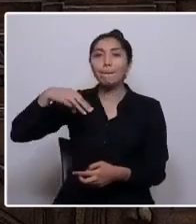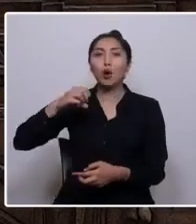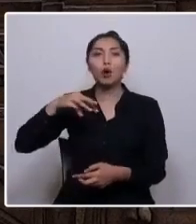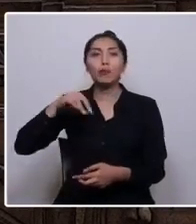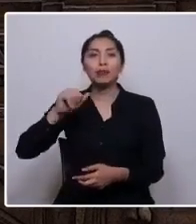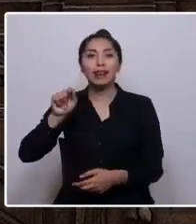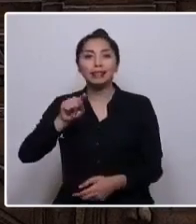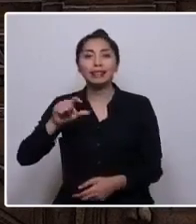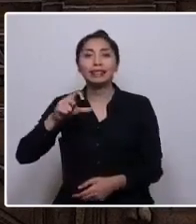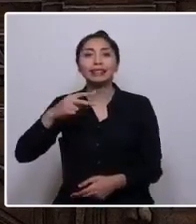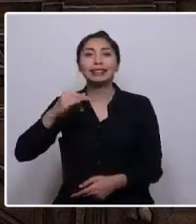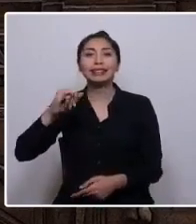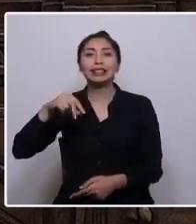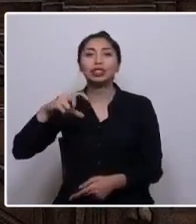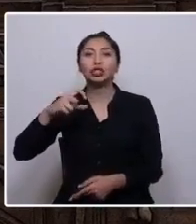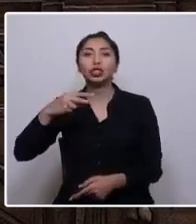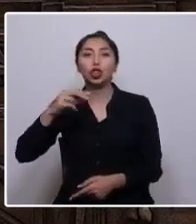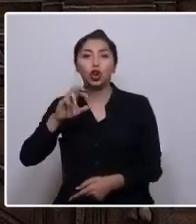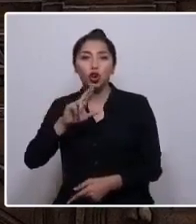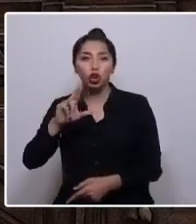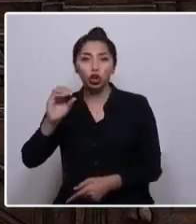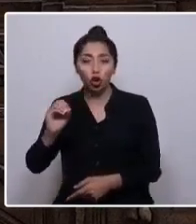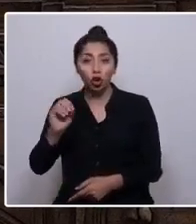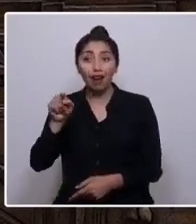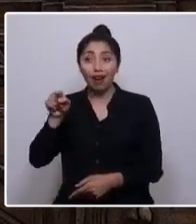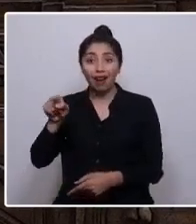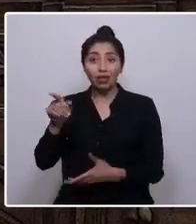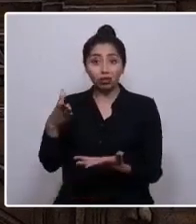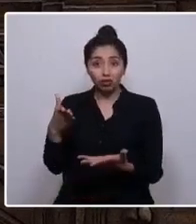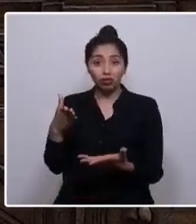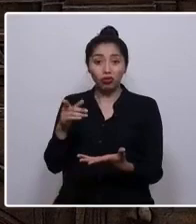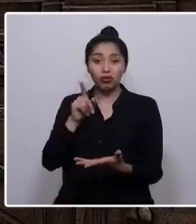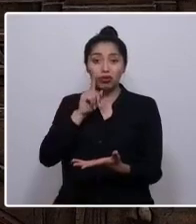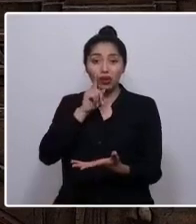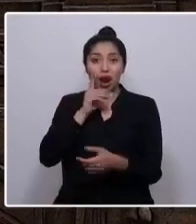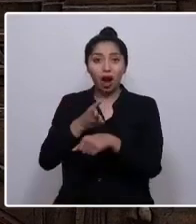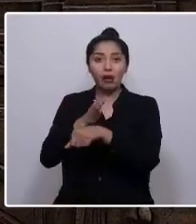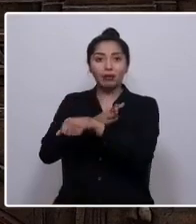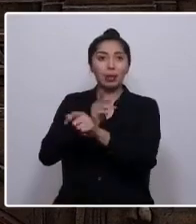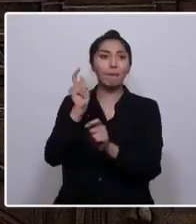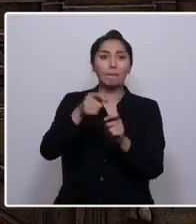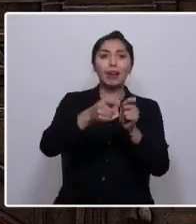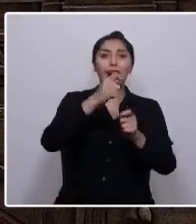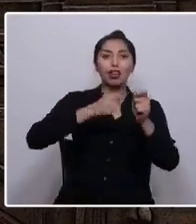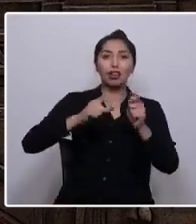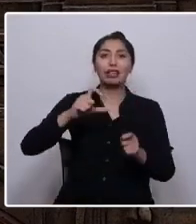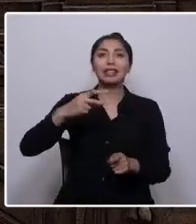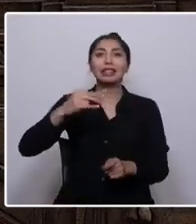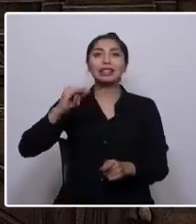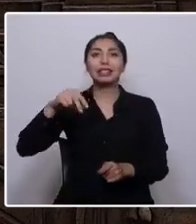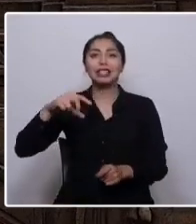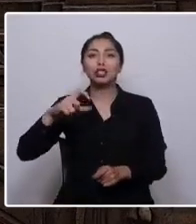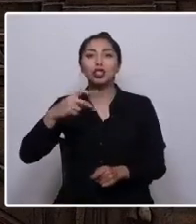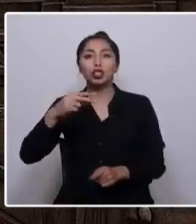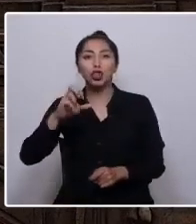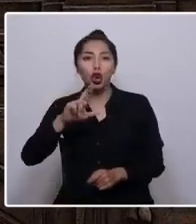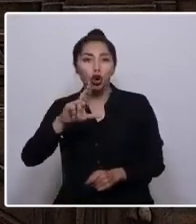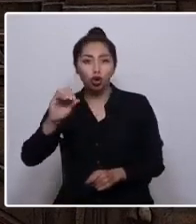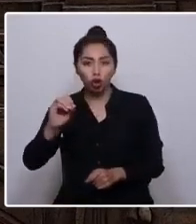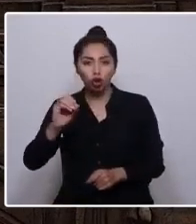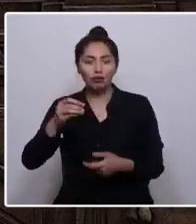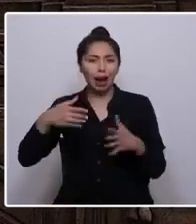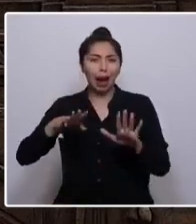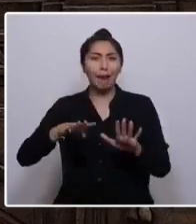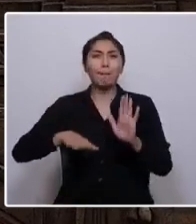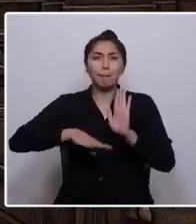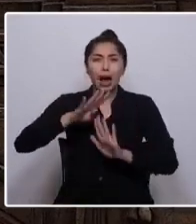momificación artificial, práctica mortuoria de los pescadores chinchorro que habitaron el territorio desde hace más de 9.000